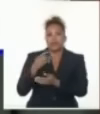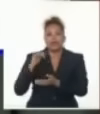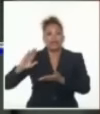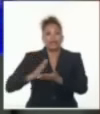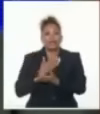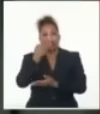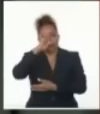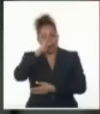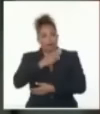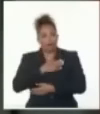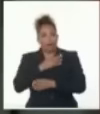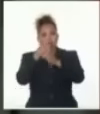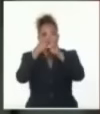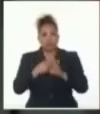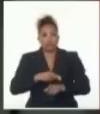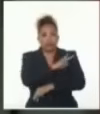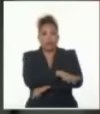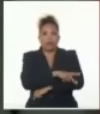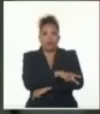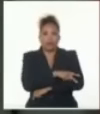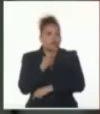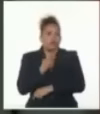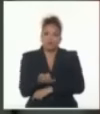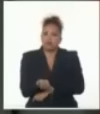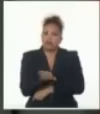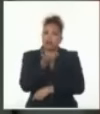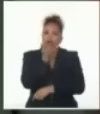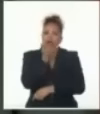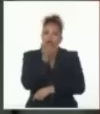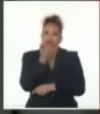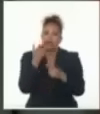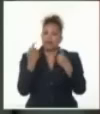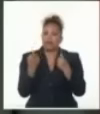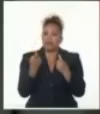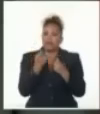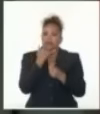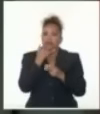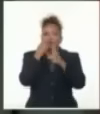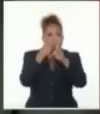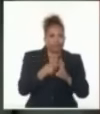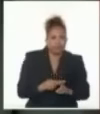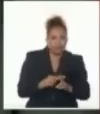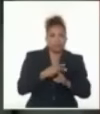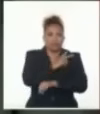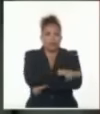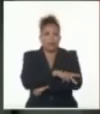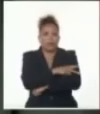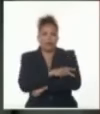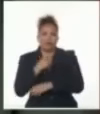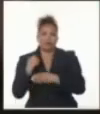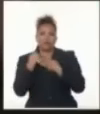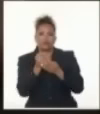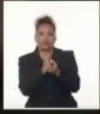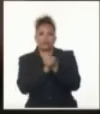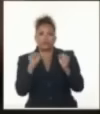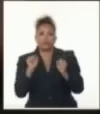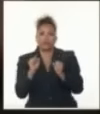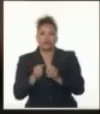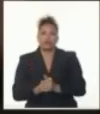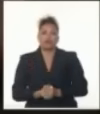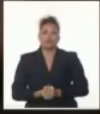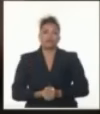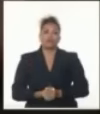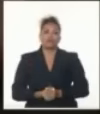estados patrocinadores del terrorismo sin haber afectado el listado de países que no cooperan con el terrorismo. Es decir, el